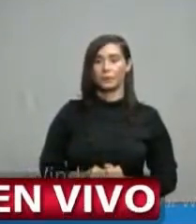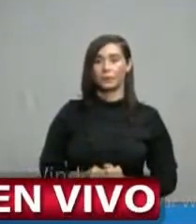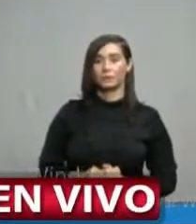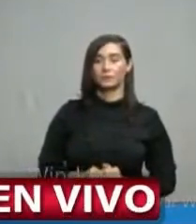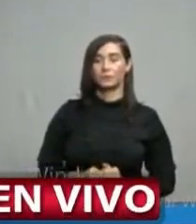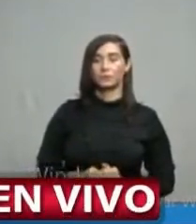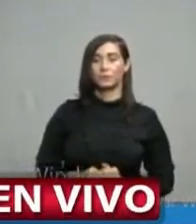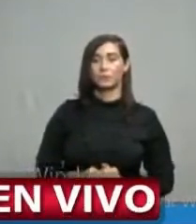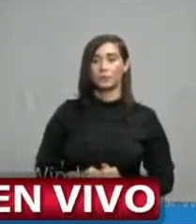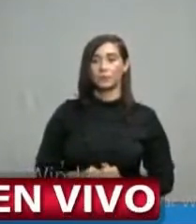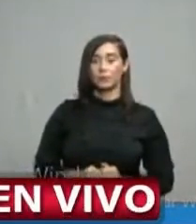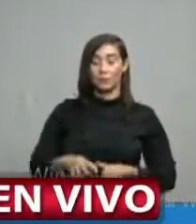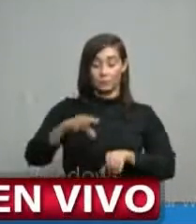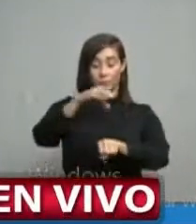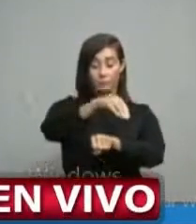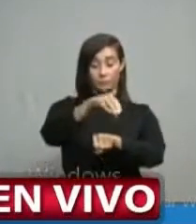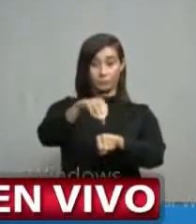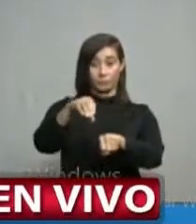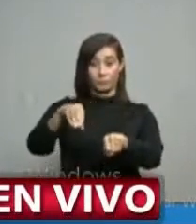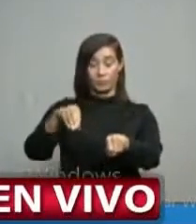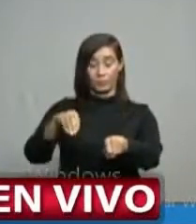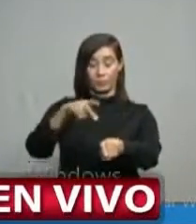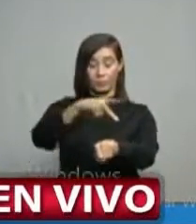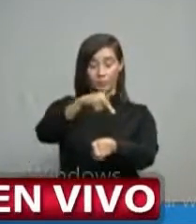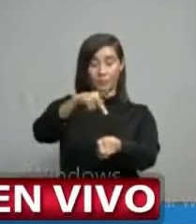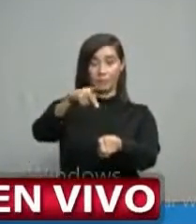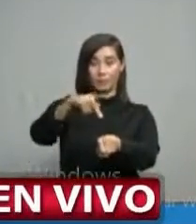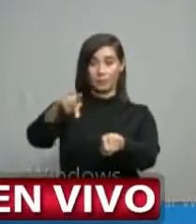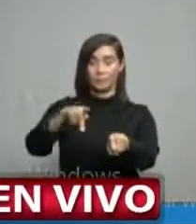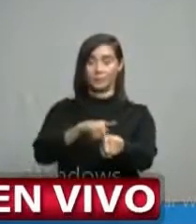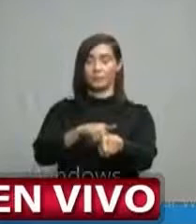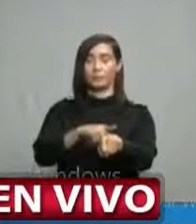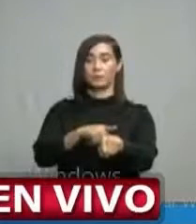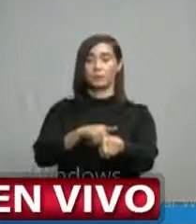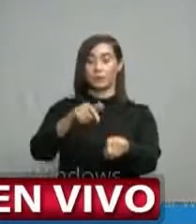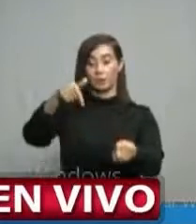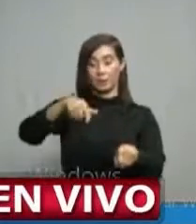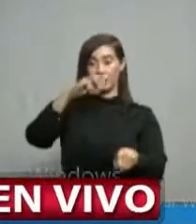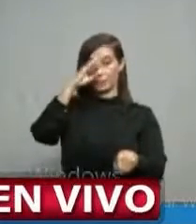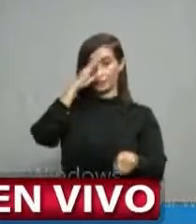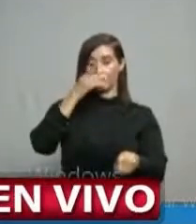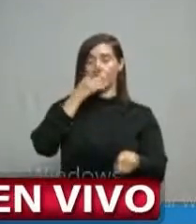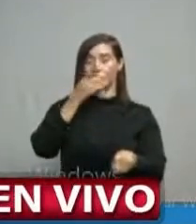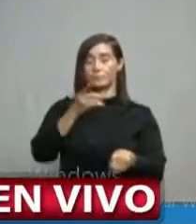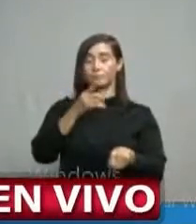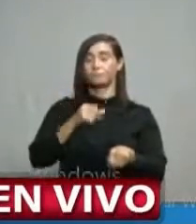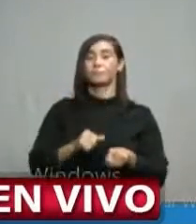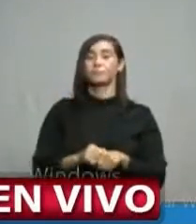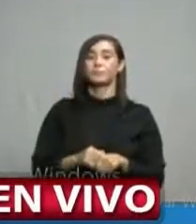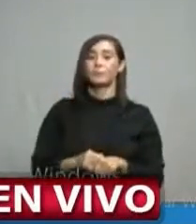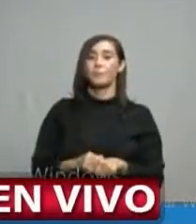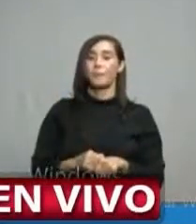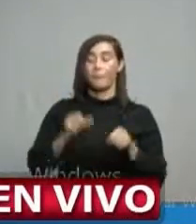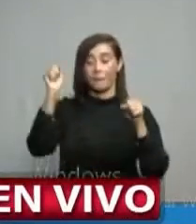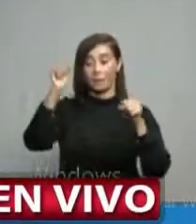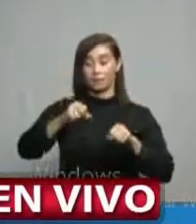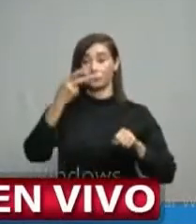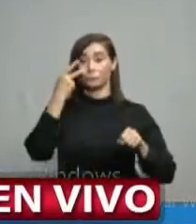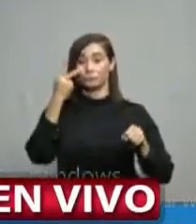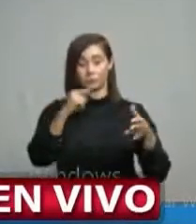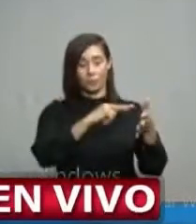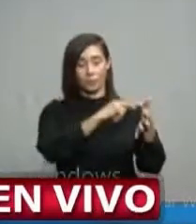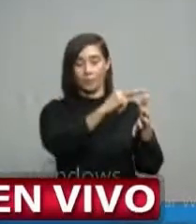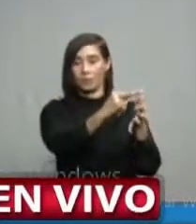La distribución de los casos por provincia es el siguiente. Ahí pueden ver